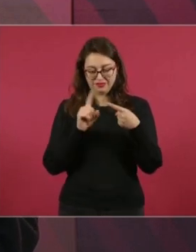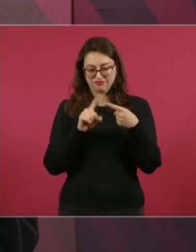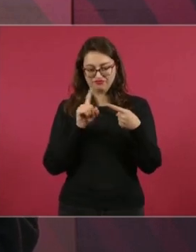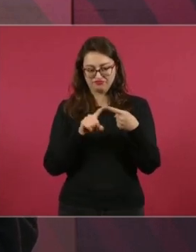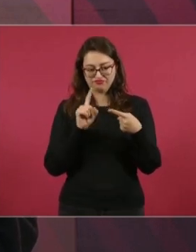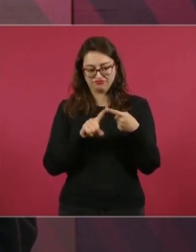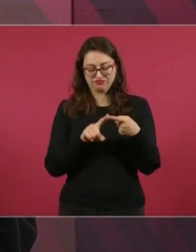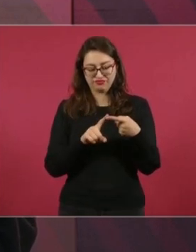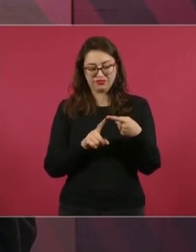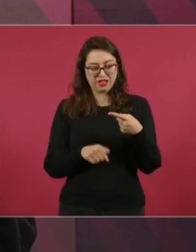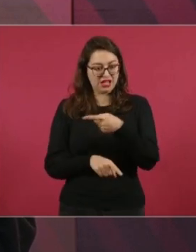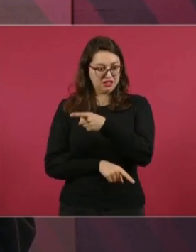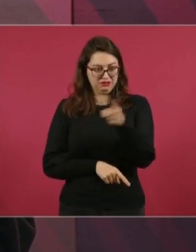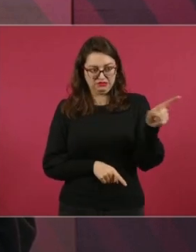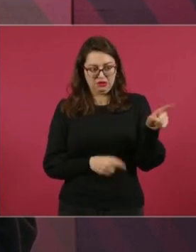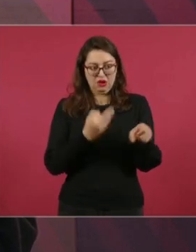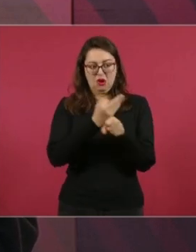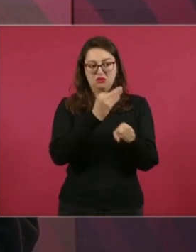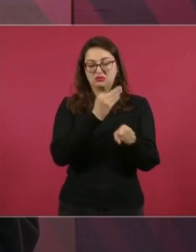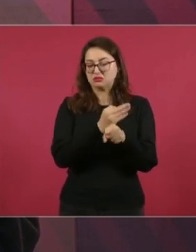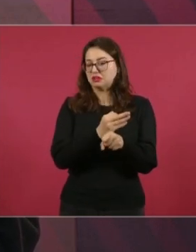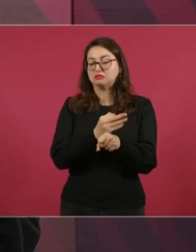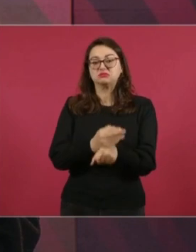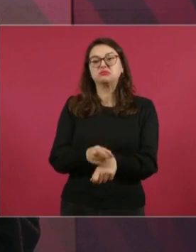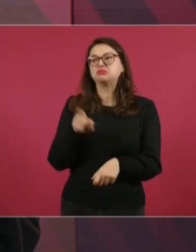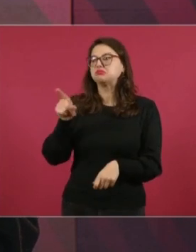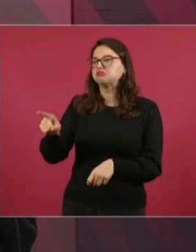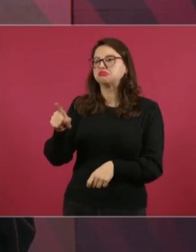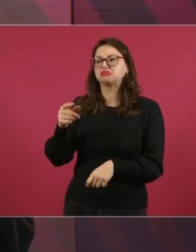del dictador y las elecciones de Estado,